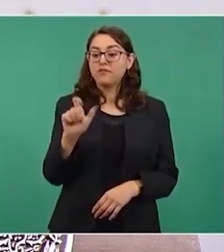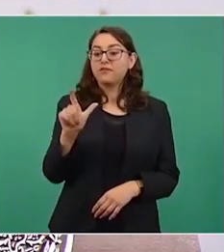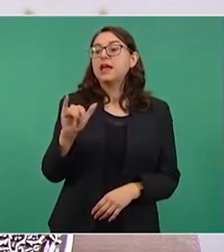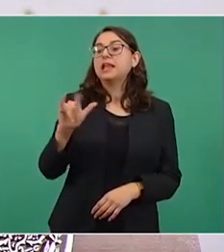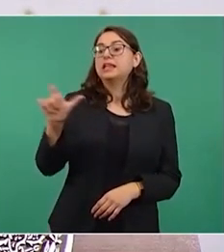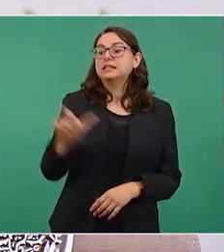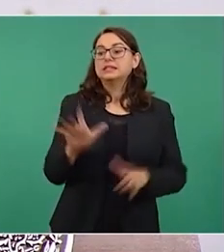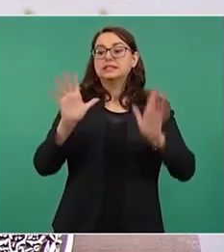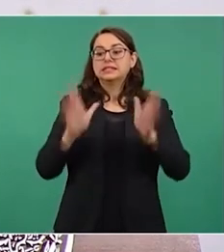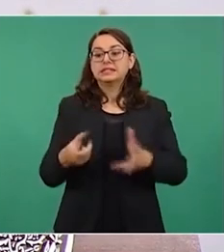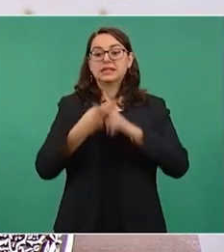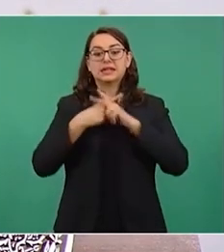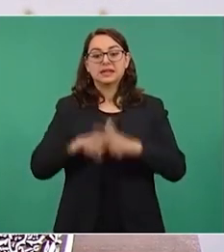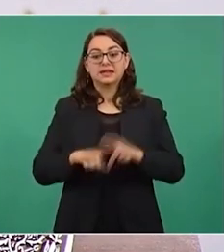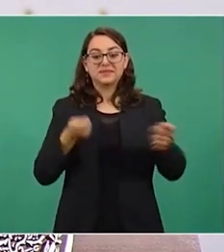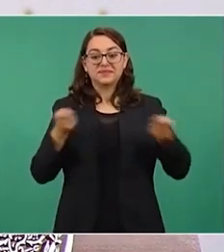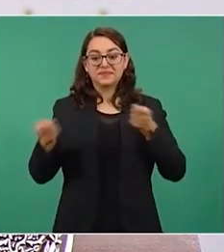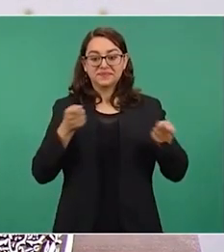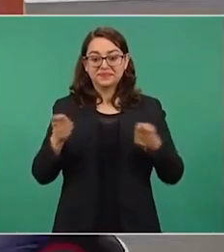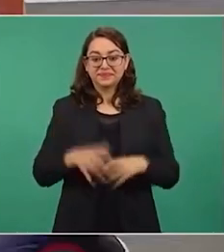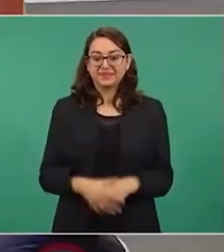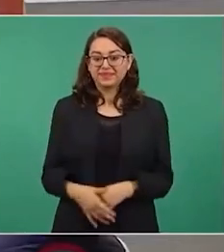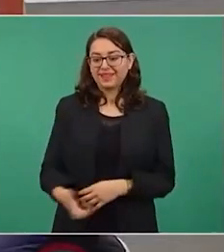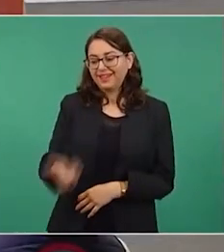Ya no es el toro sin cerca.